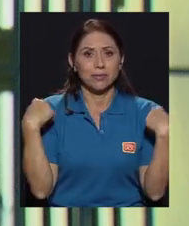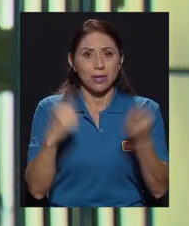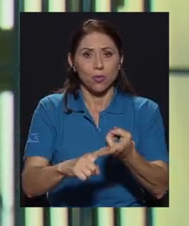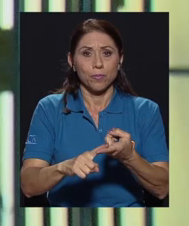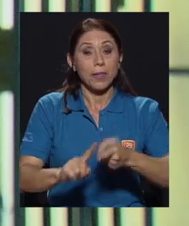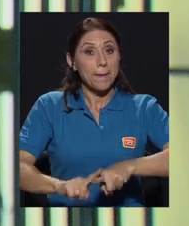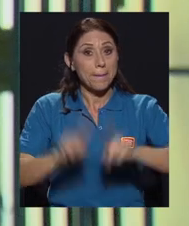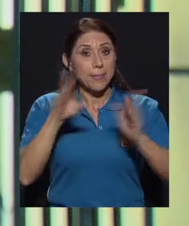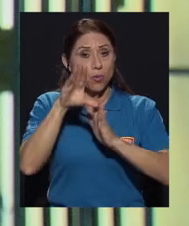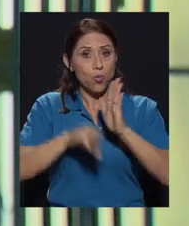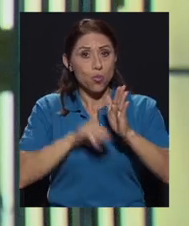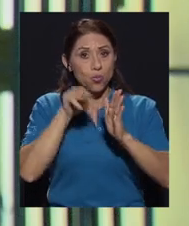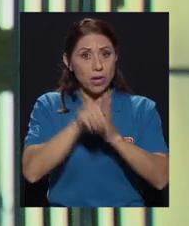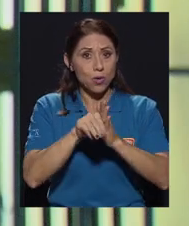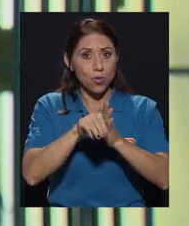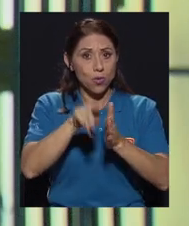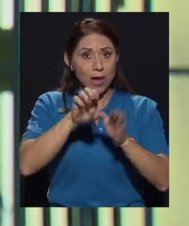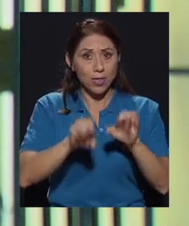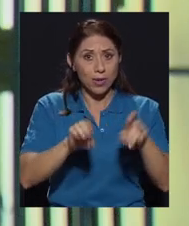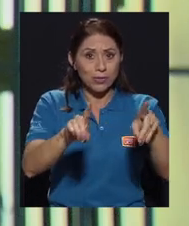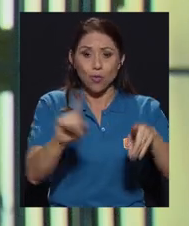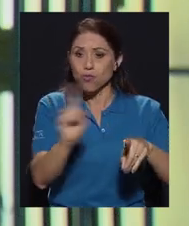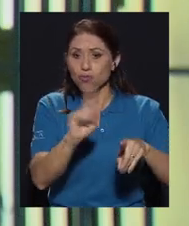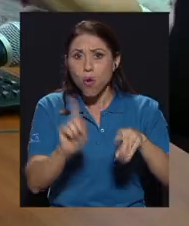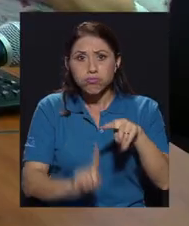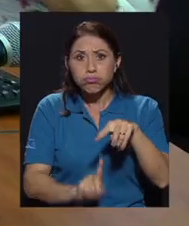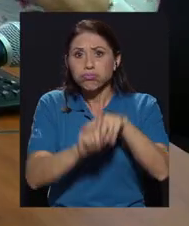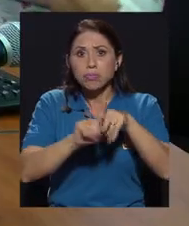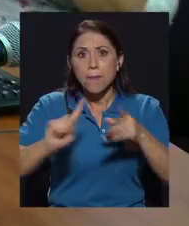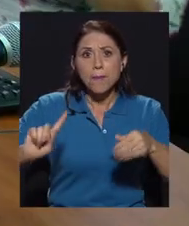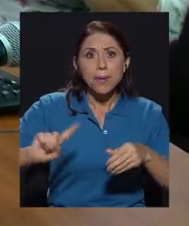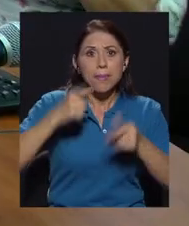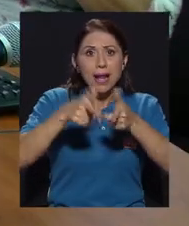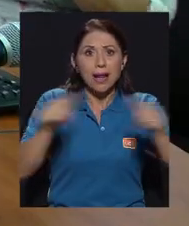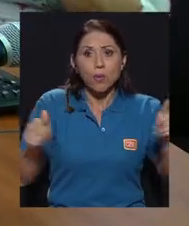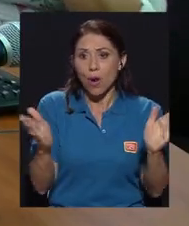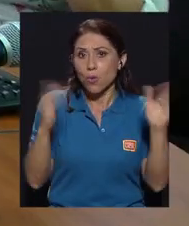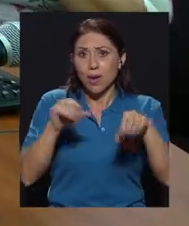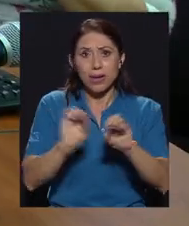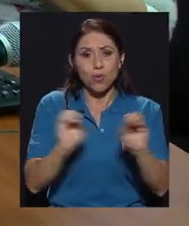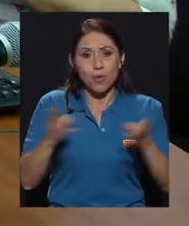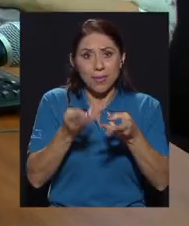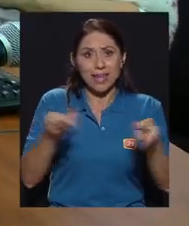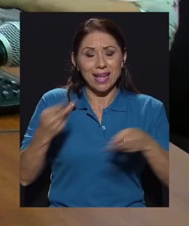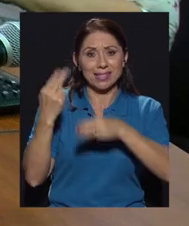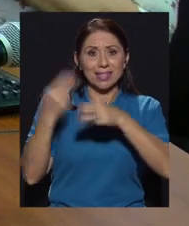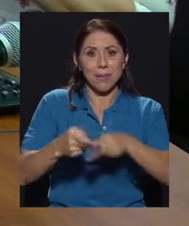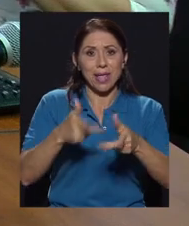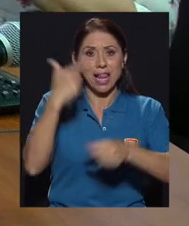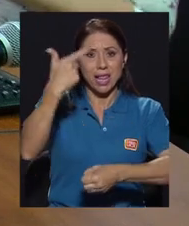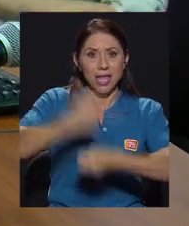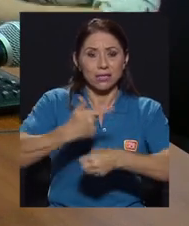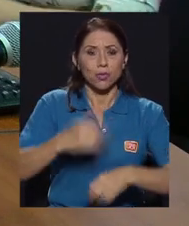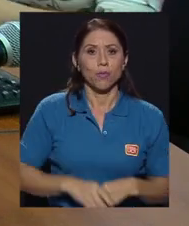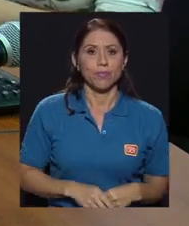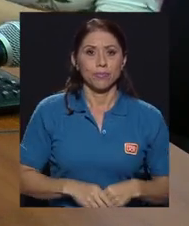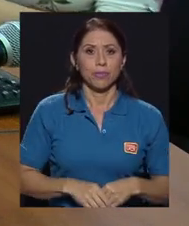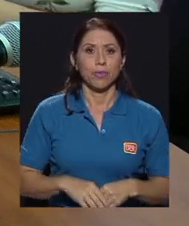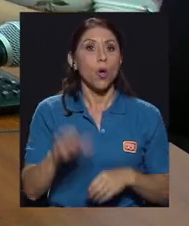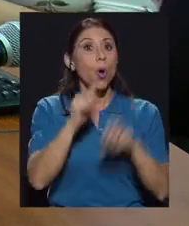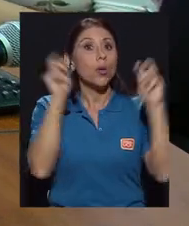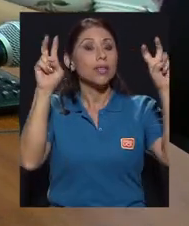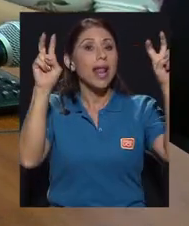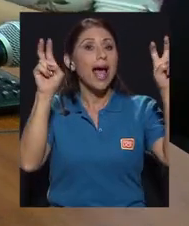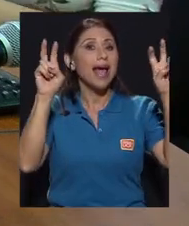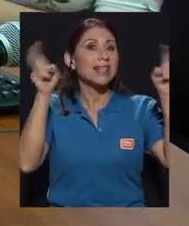Sin embargo, en el currículo escolar no está la primera lengua. No hay ninguna materia que se llame el ESCO. Otra de las temáticas abarcaron el